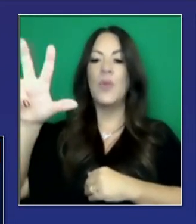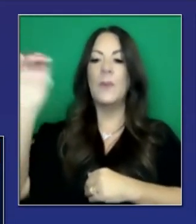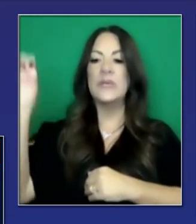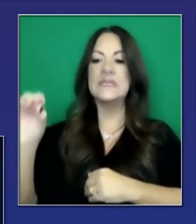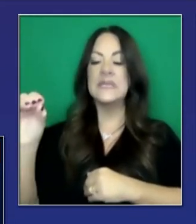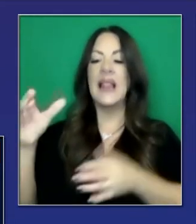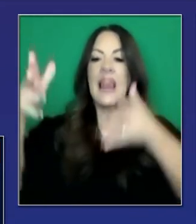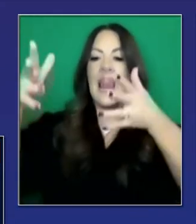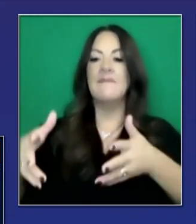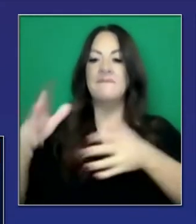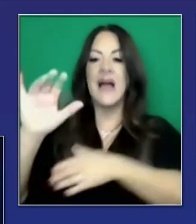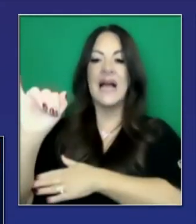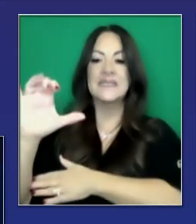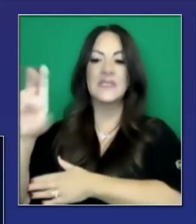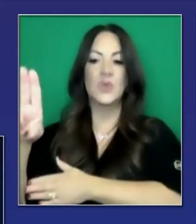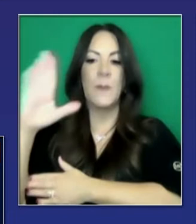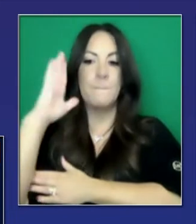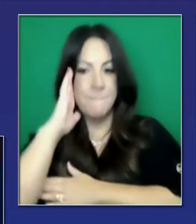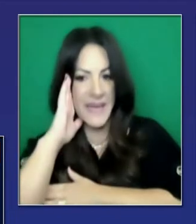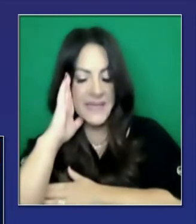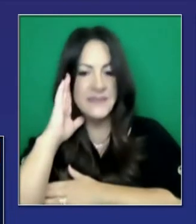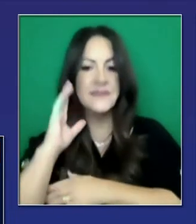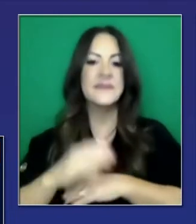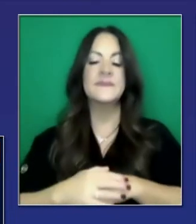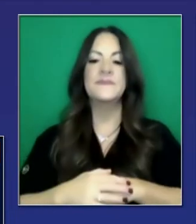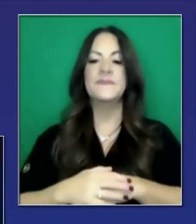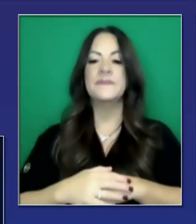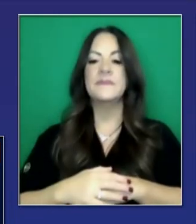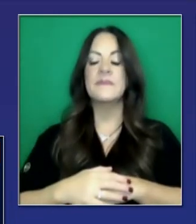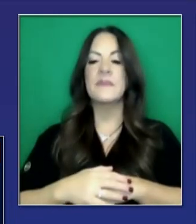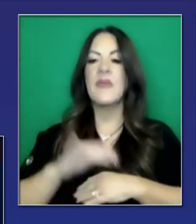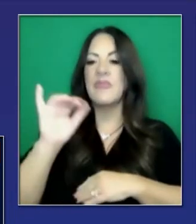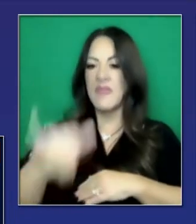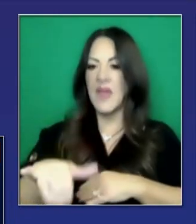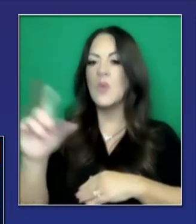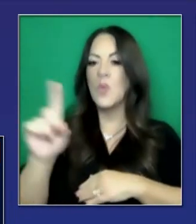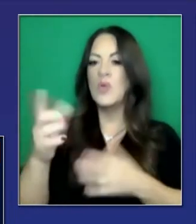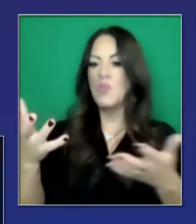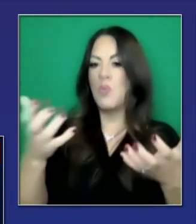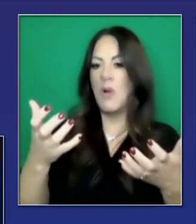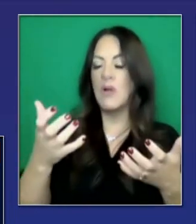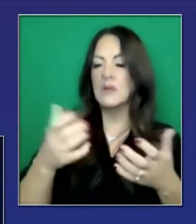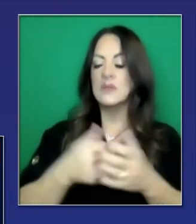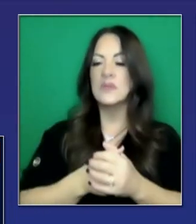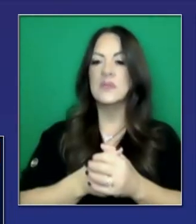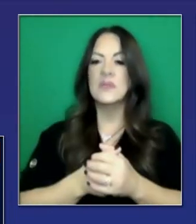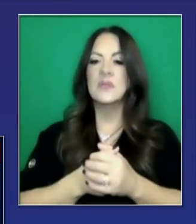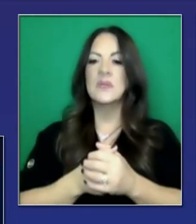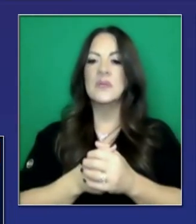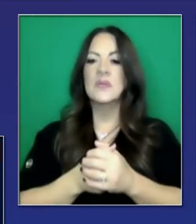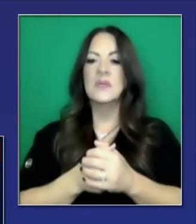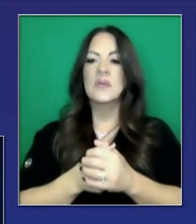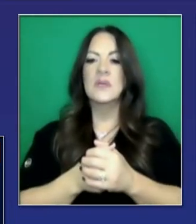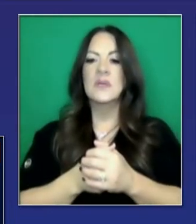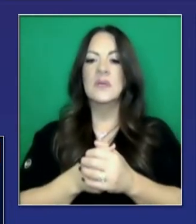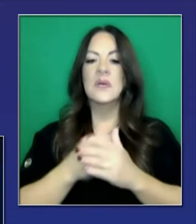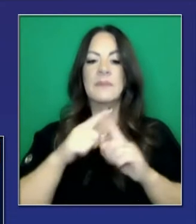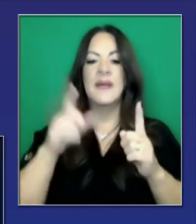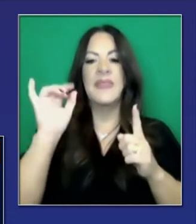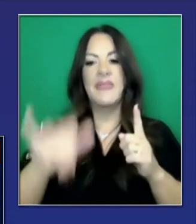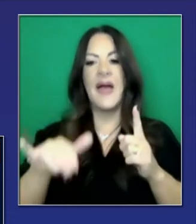de camas de cuidado intensivo es razonable, cerca del 30 por ciento. Ciertamente no es